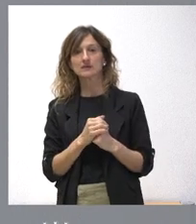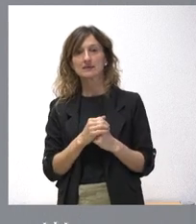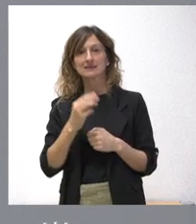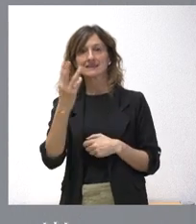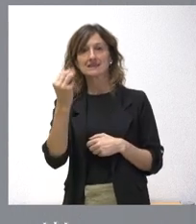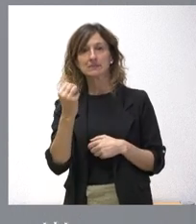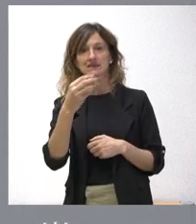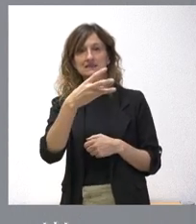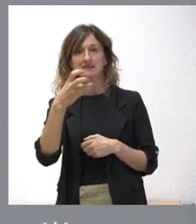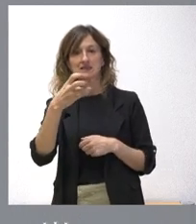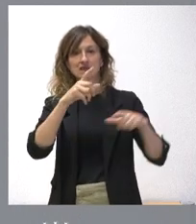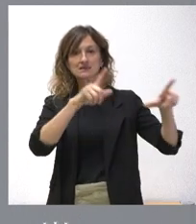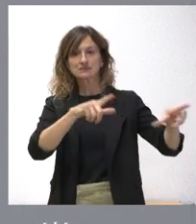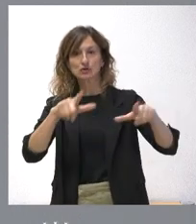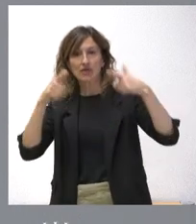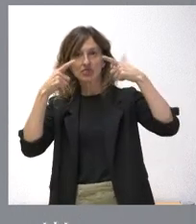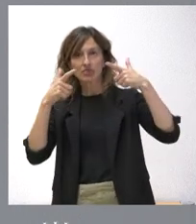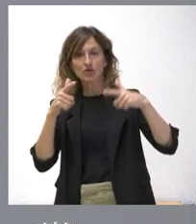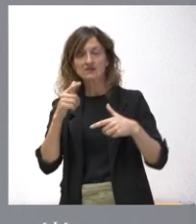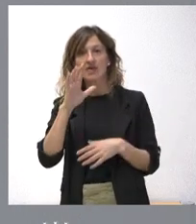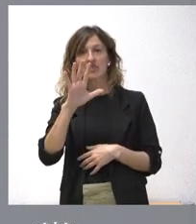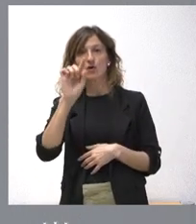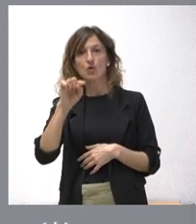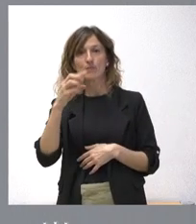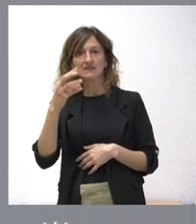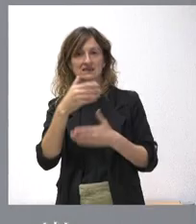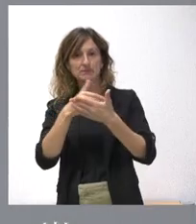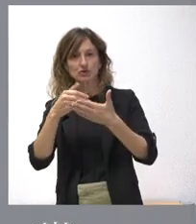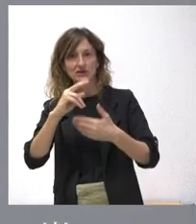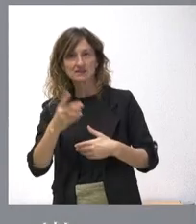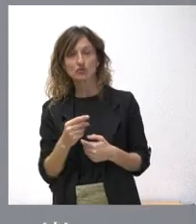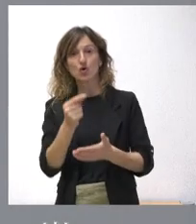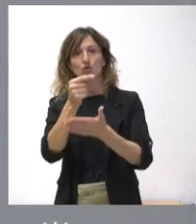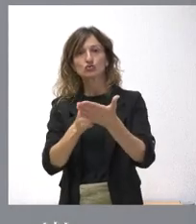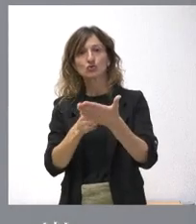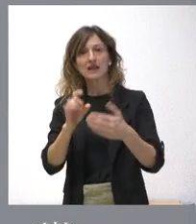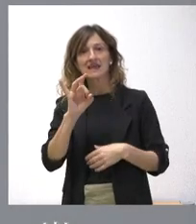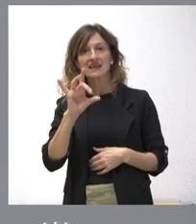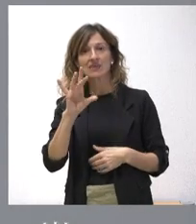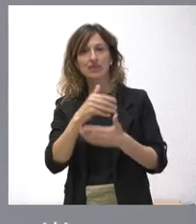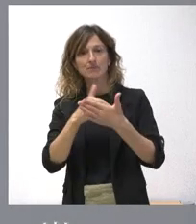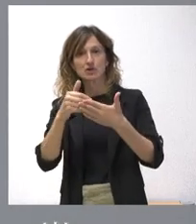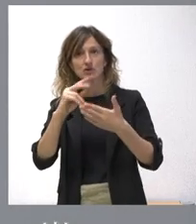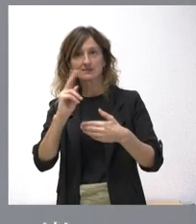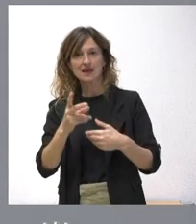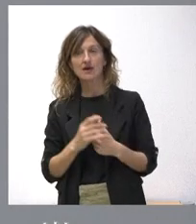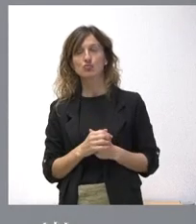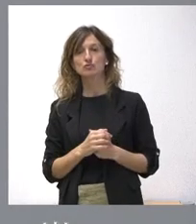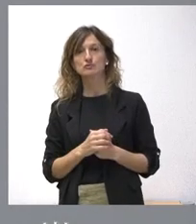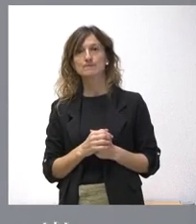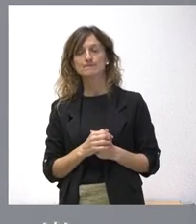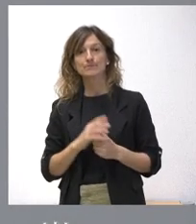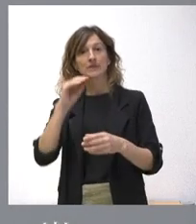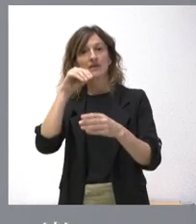.300 explotaciones con 5,3 millones de euros. En total estamos hablando de 15 millones de euros. Esto incluye tanto una